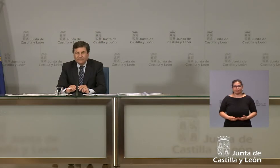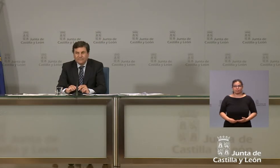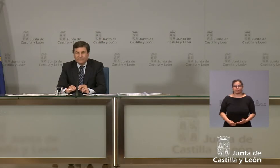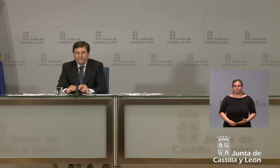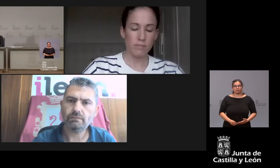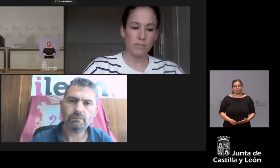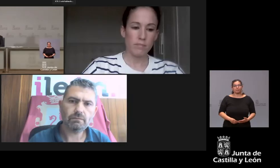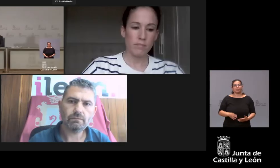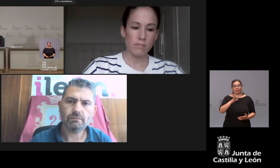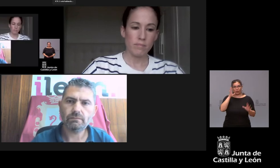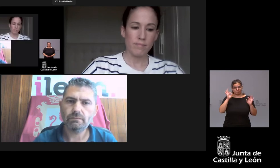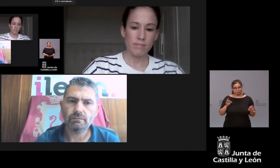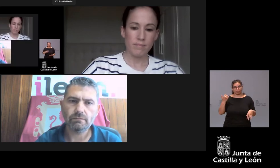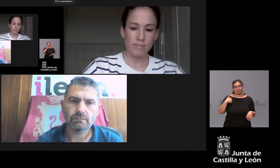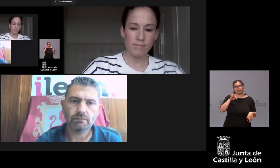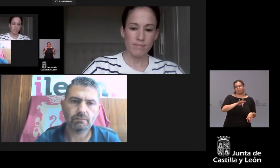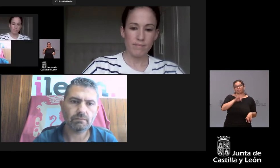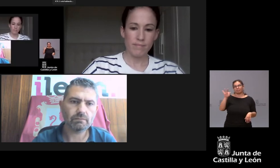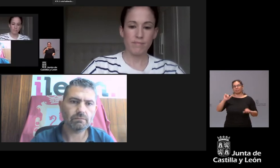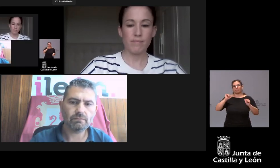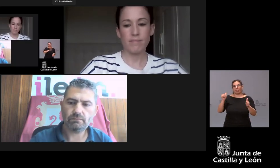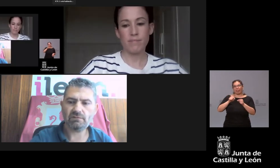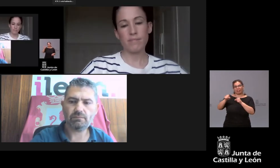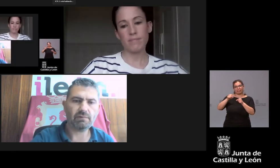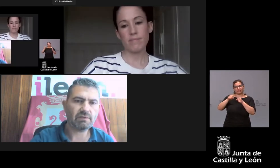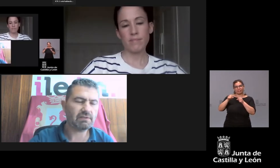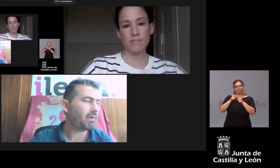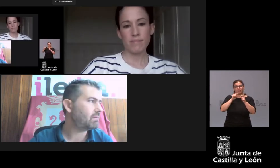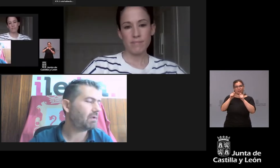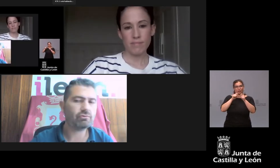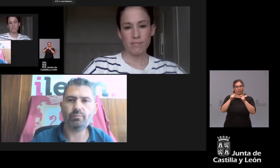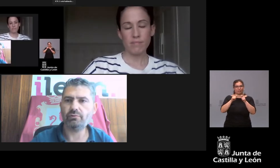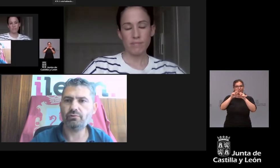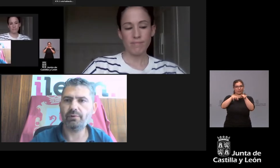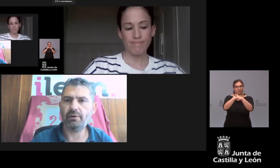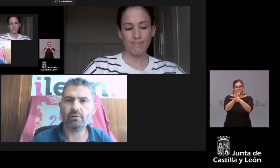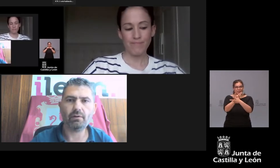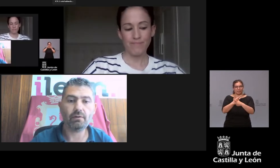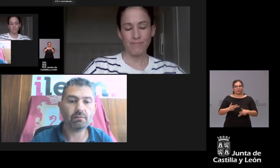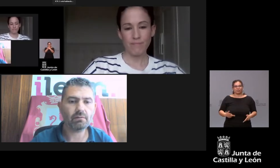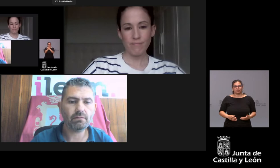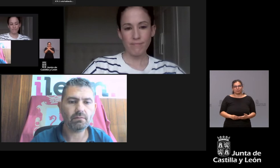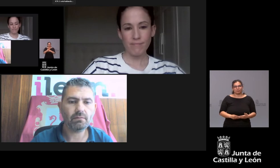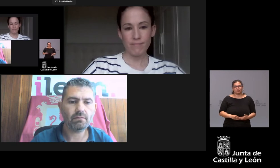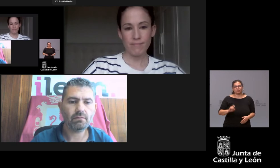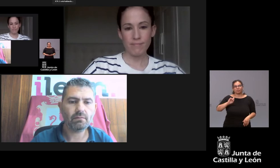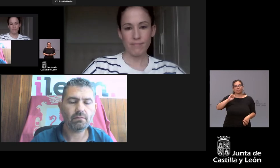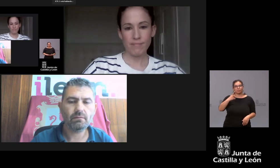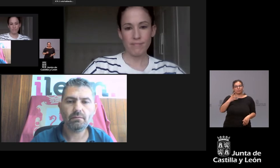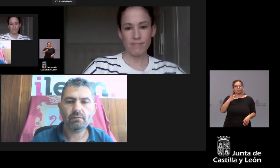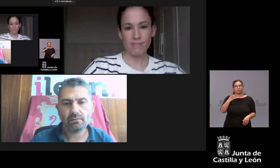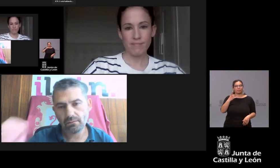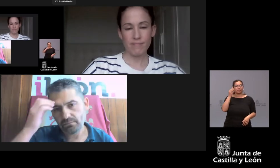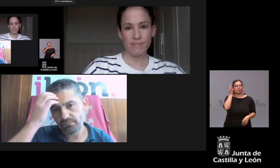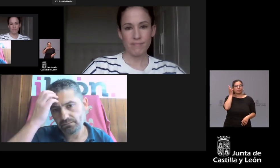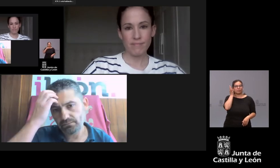creo que ahora ya si es posible abrir ese turno con los periodistas que nos siguen por videoconferencia la primera en intervenir va a